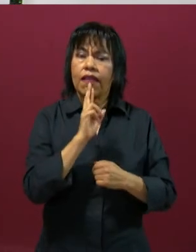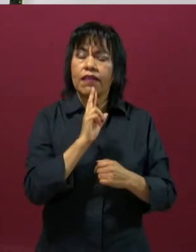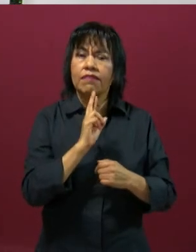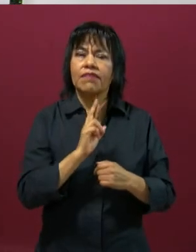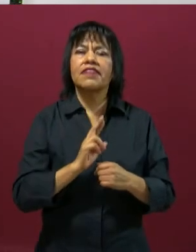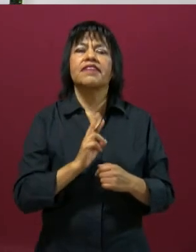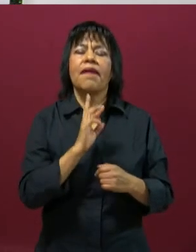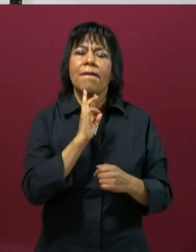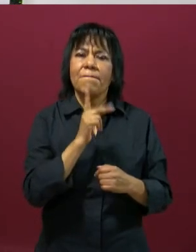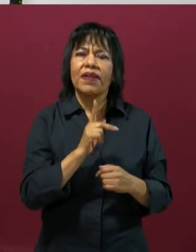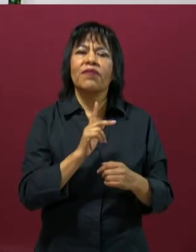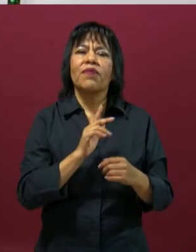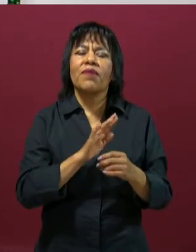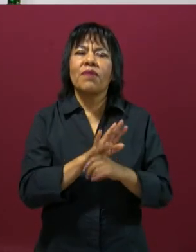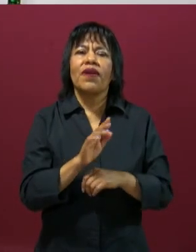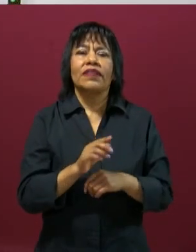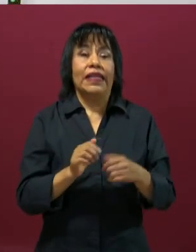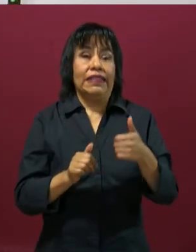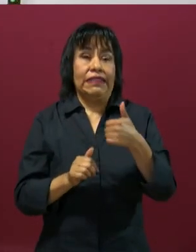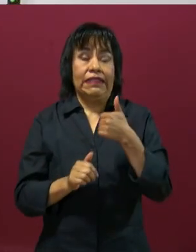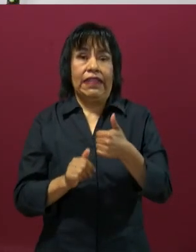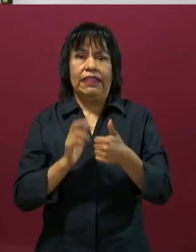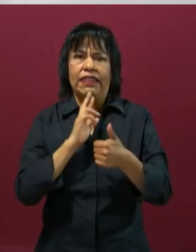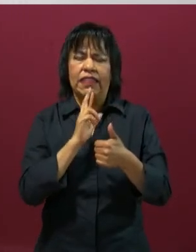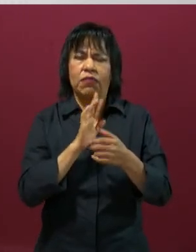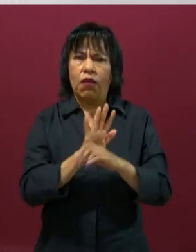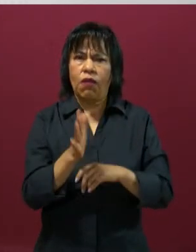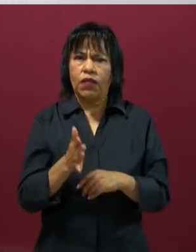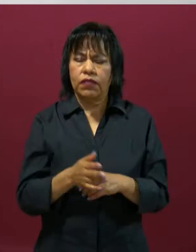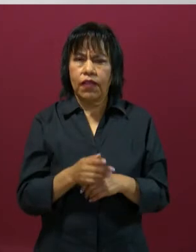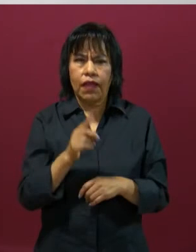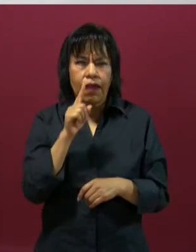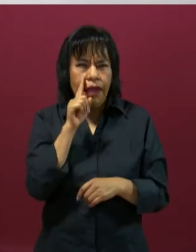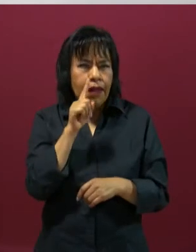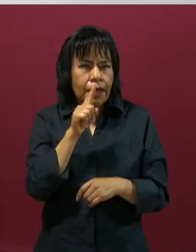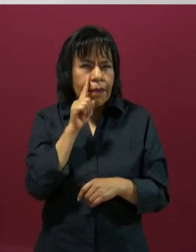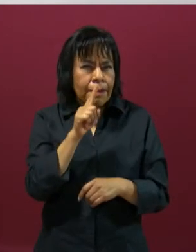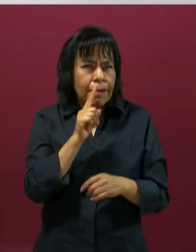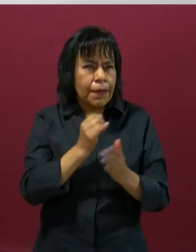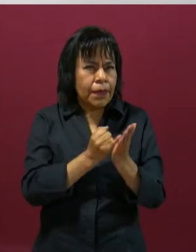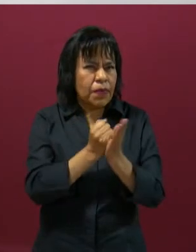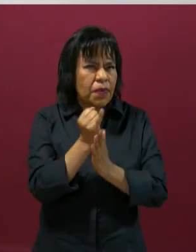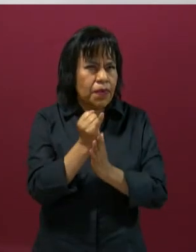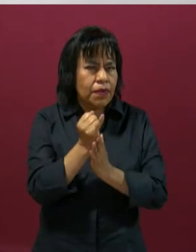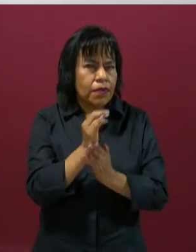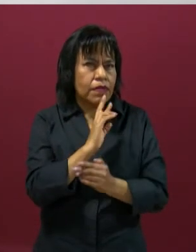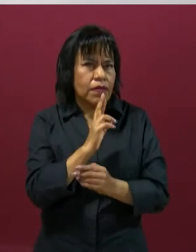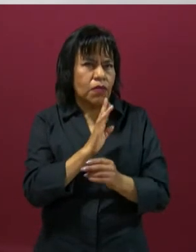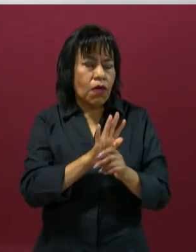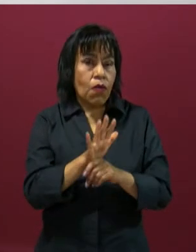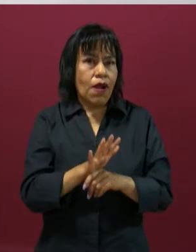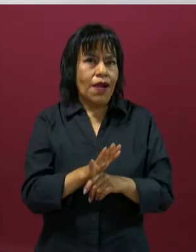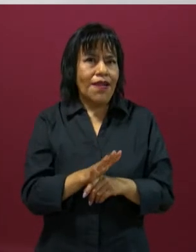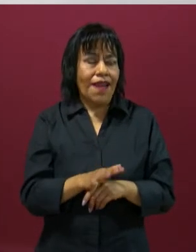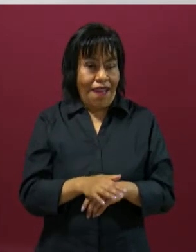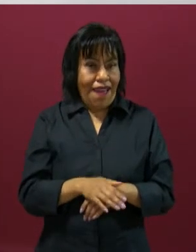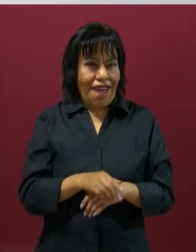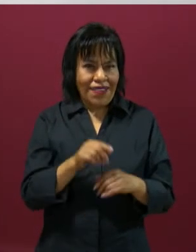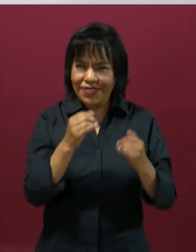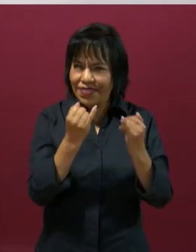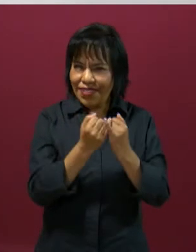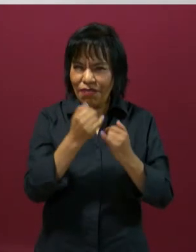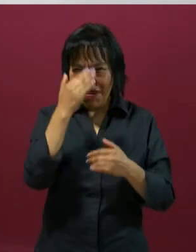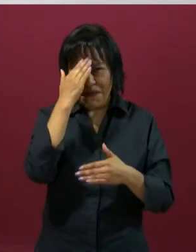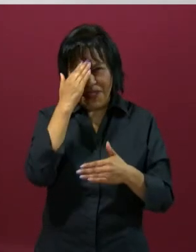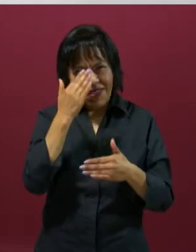revisar los resultados. Échale un ojo a los resultados de la decisión que tomaste. ¿Eran como los habías pensado?